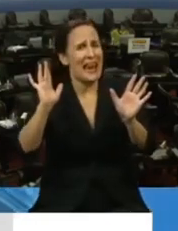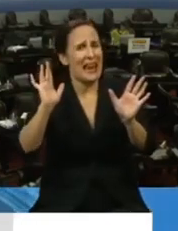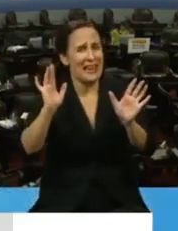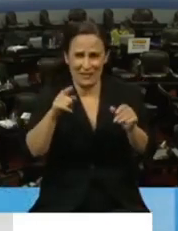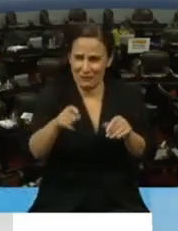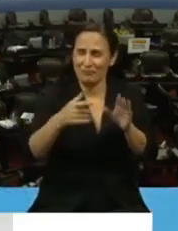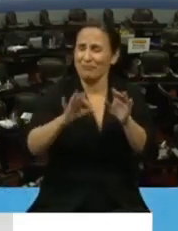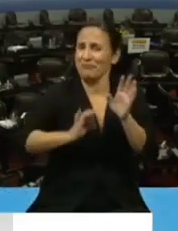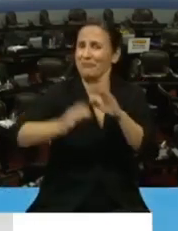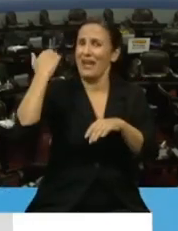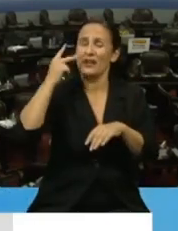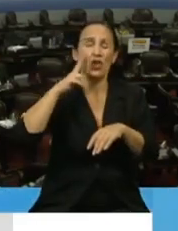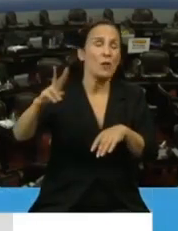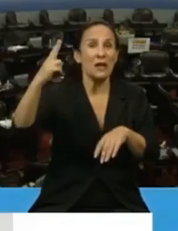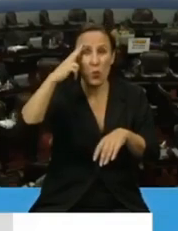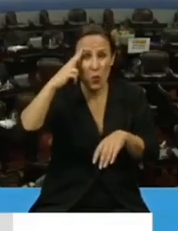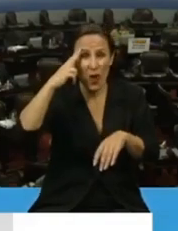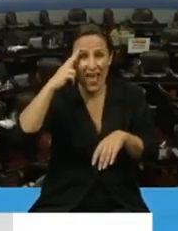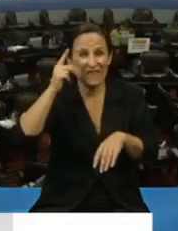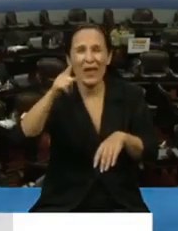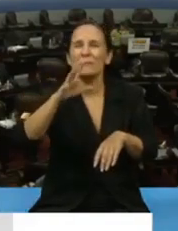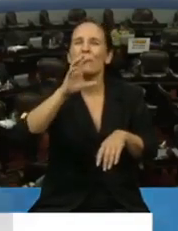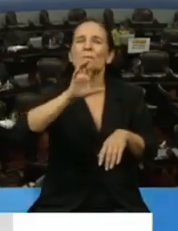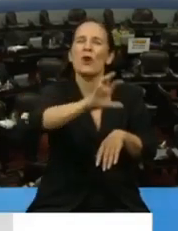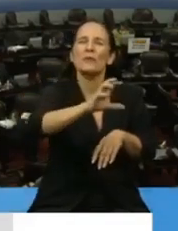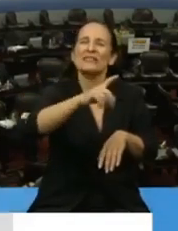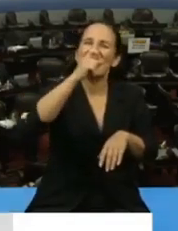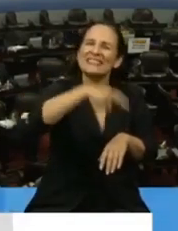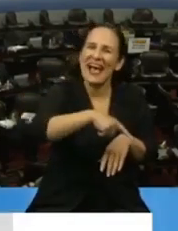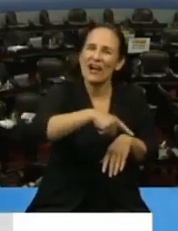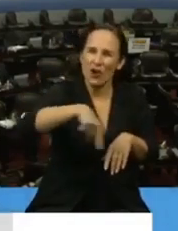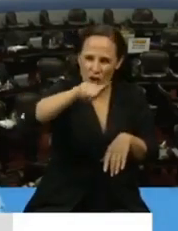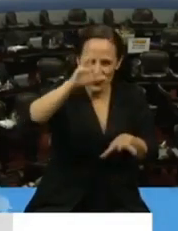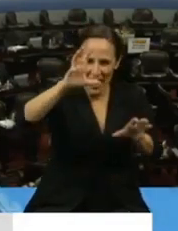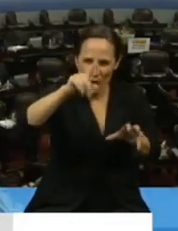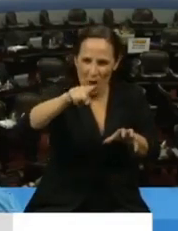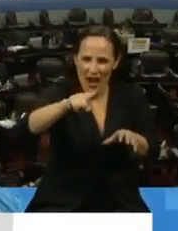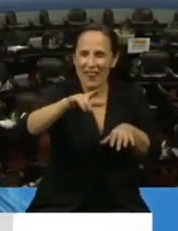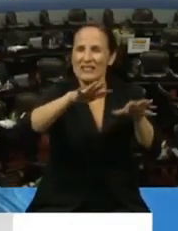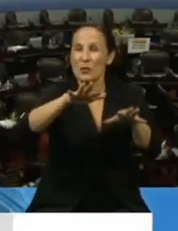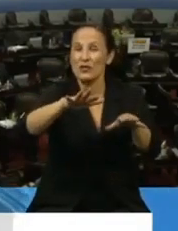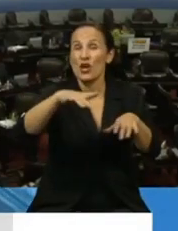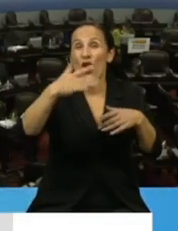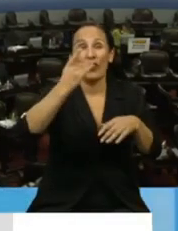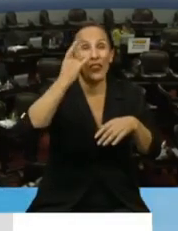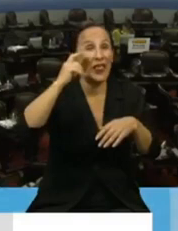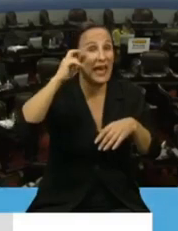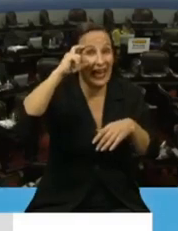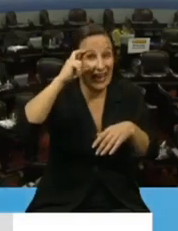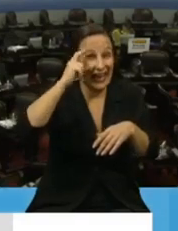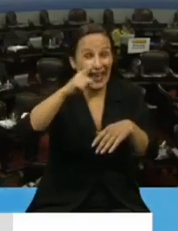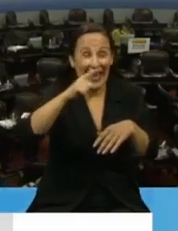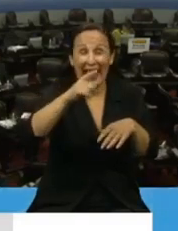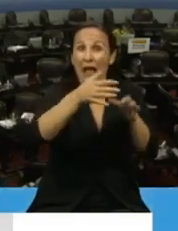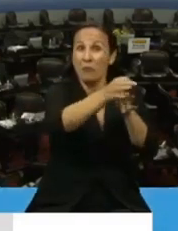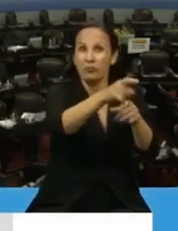hablando. Allá por el año 2009, todos recordarán la provincia del Chaco, que fue azotada por el dengue, la localidad de Charata. Bueno, en ese